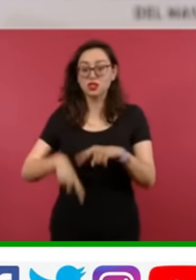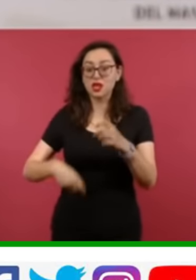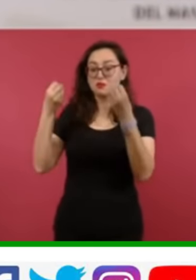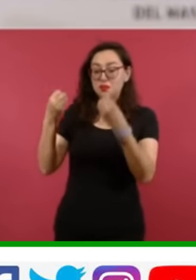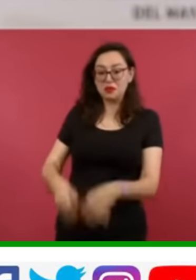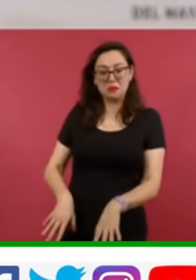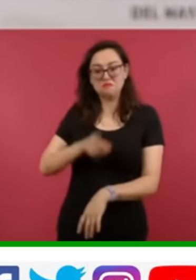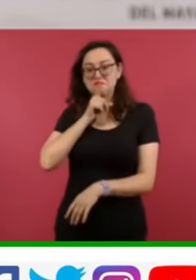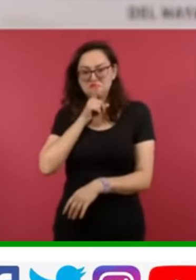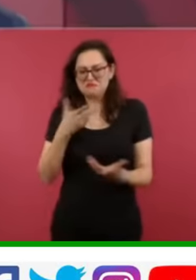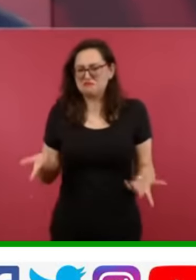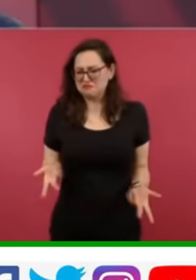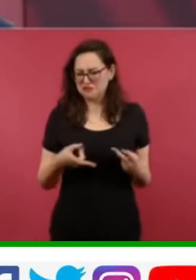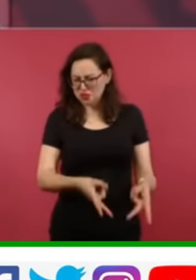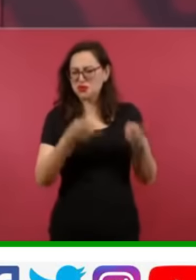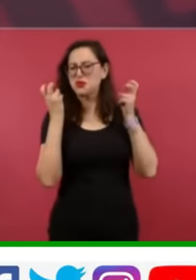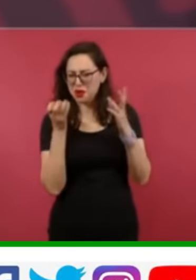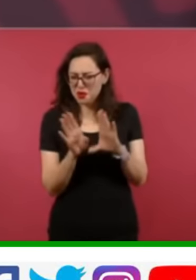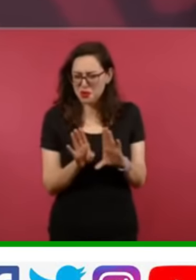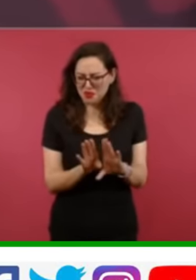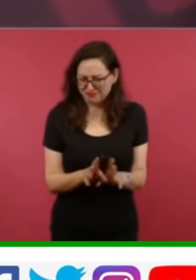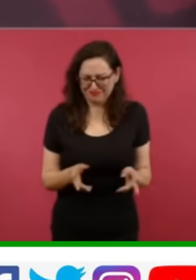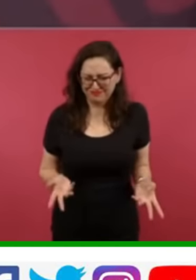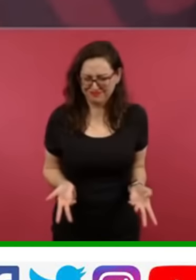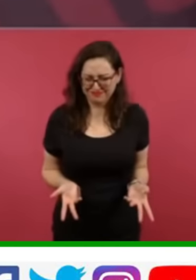robar la pensión.